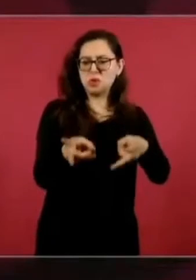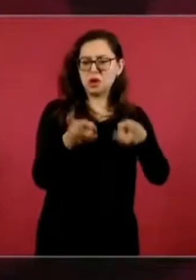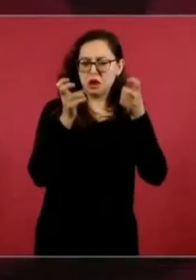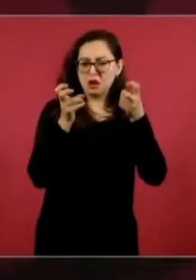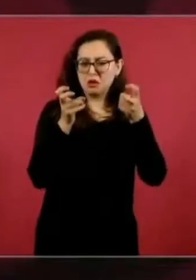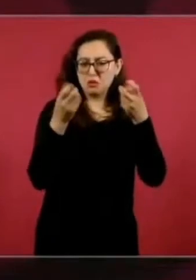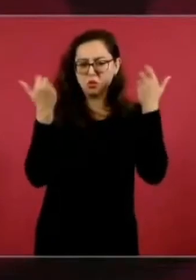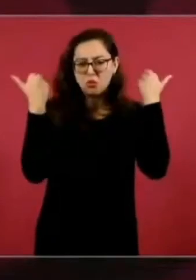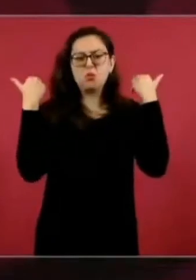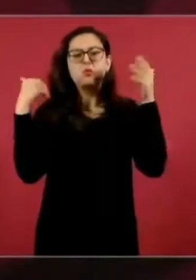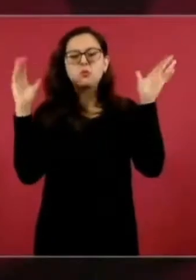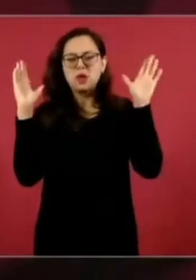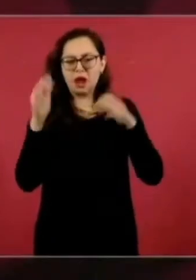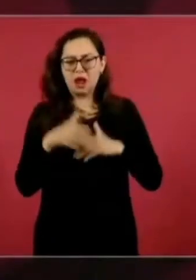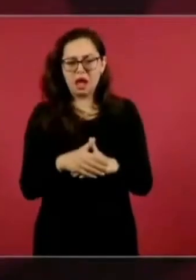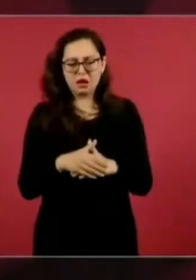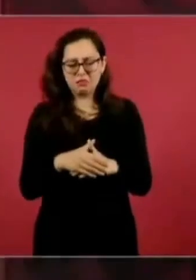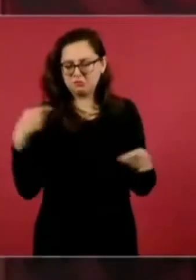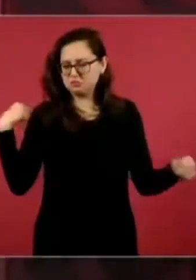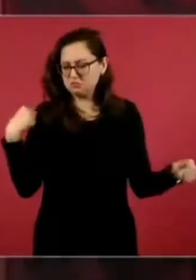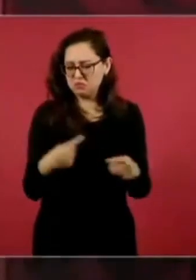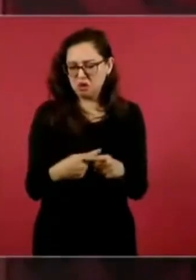¿Cómo estaría el país ahora?